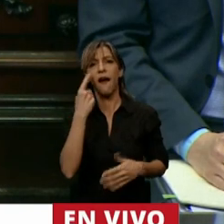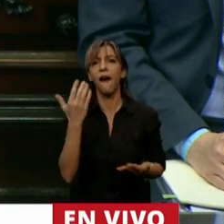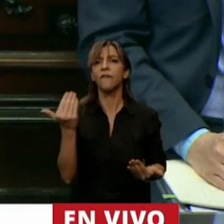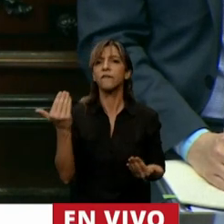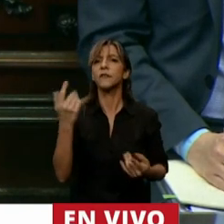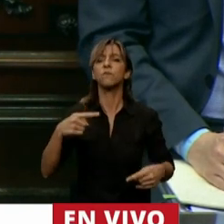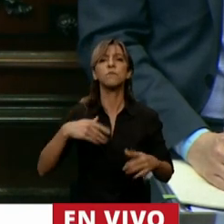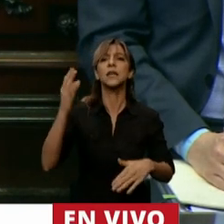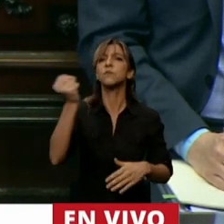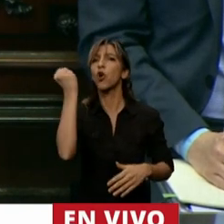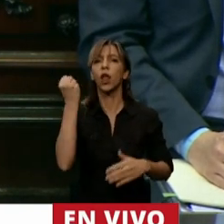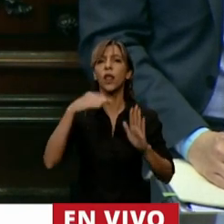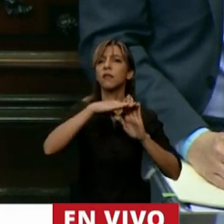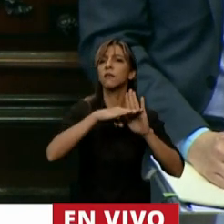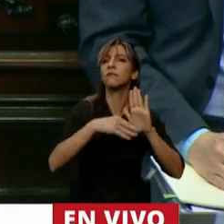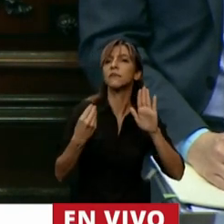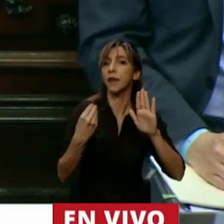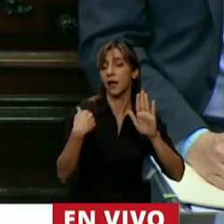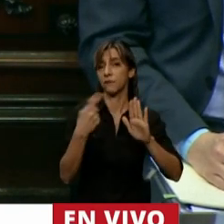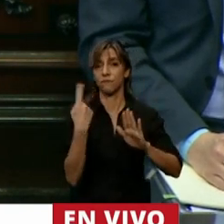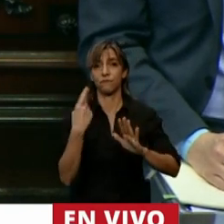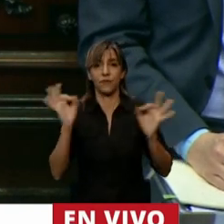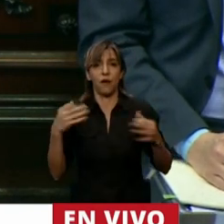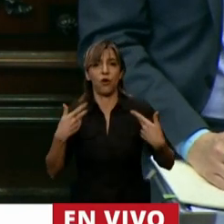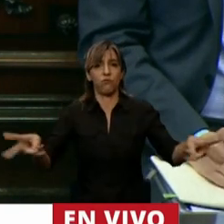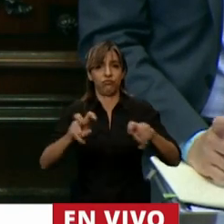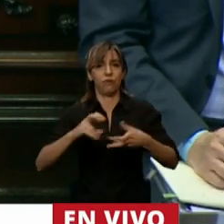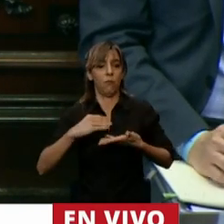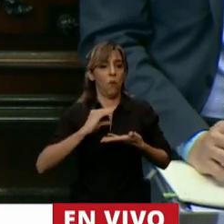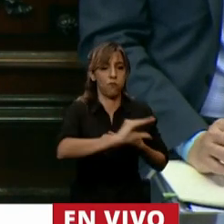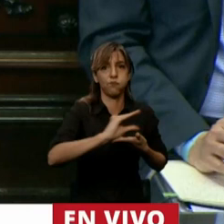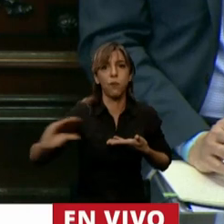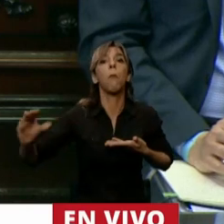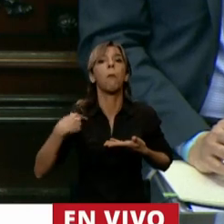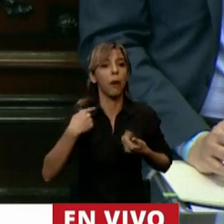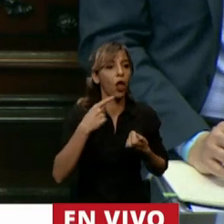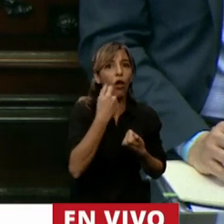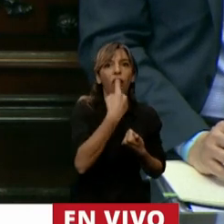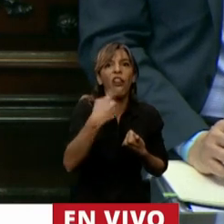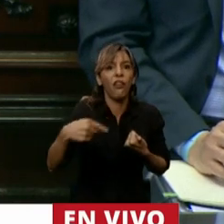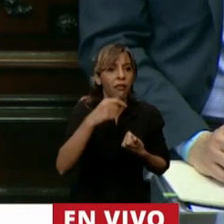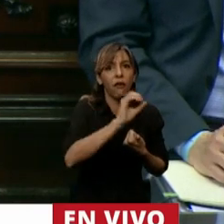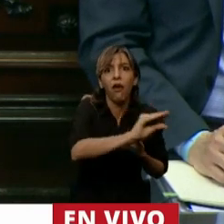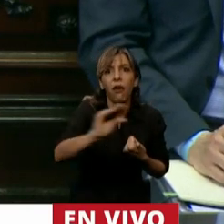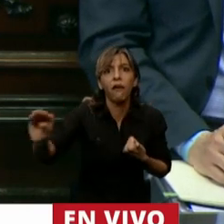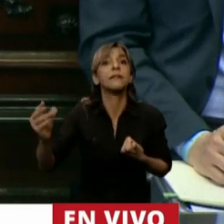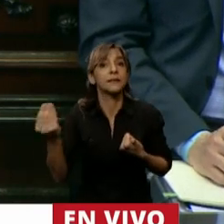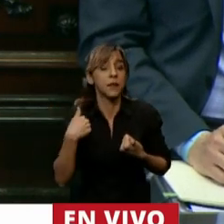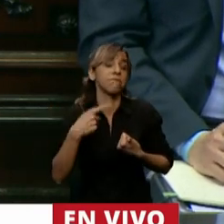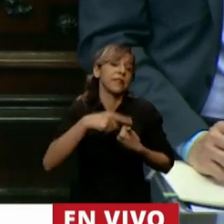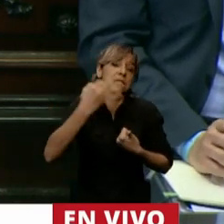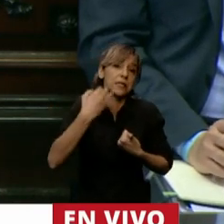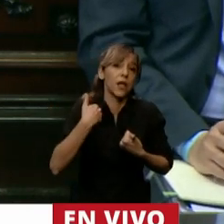a la hora de direccionar los recursos públicos seguramente la inversión en obra pública en infraestructura sea uno